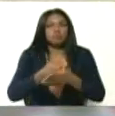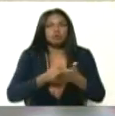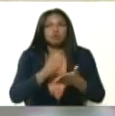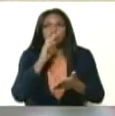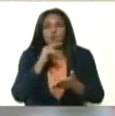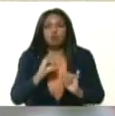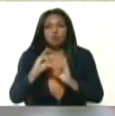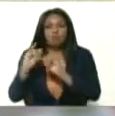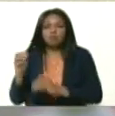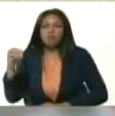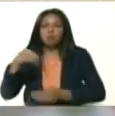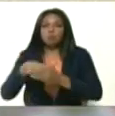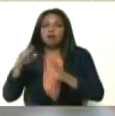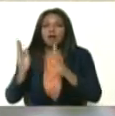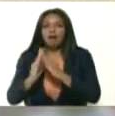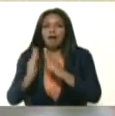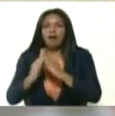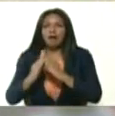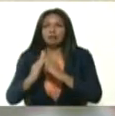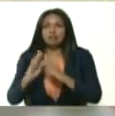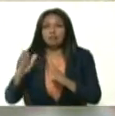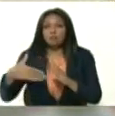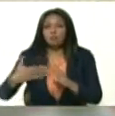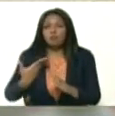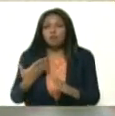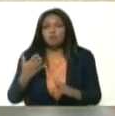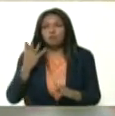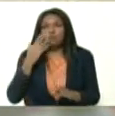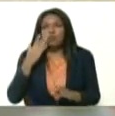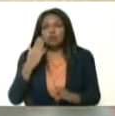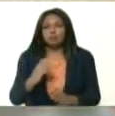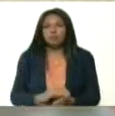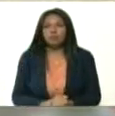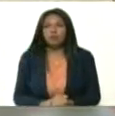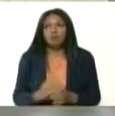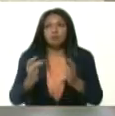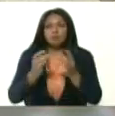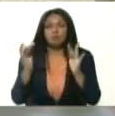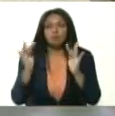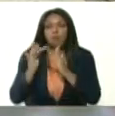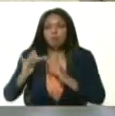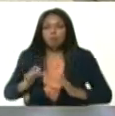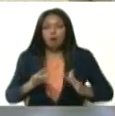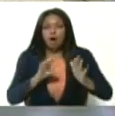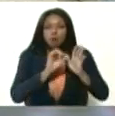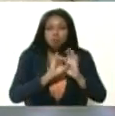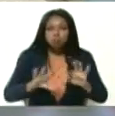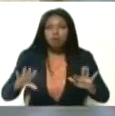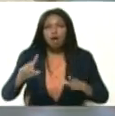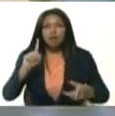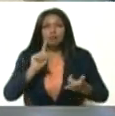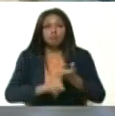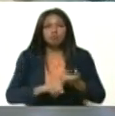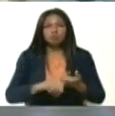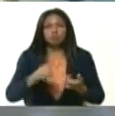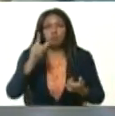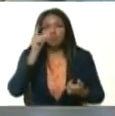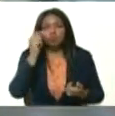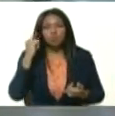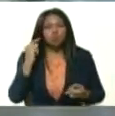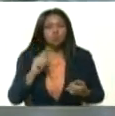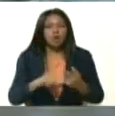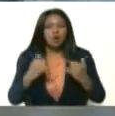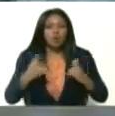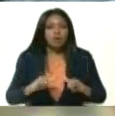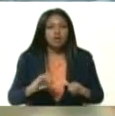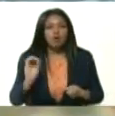mismo estar en la casa con posibilidad de contagiar al esposo, a la esposa, al hermano, a la hermana, a